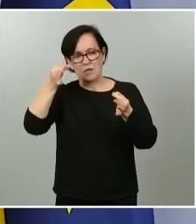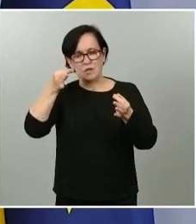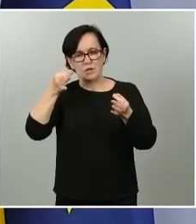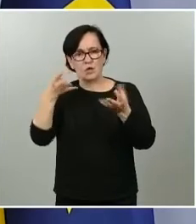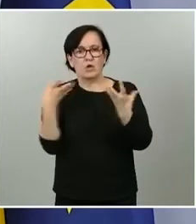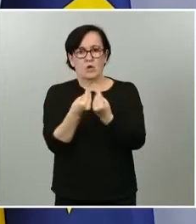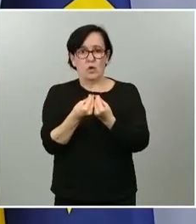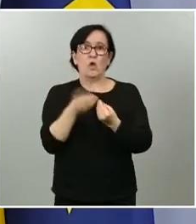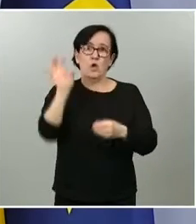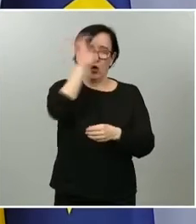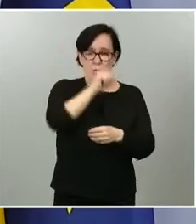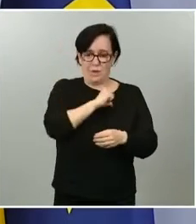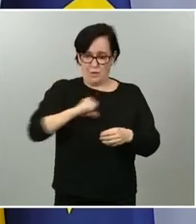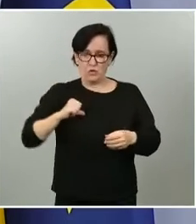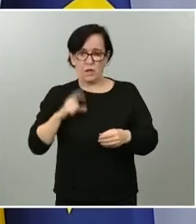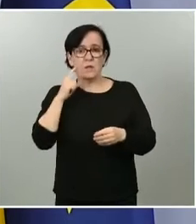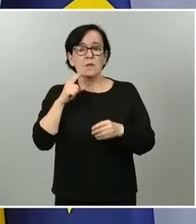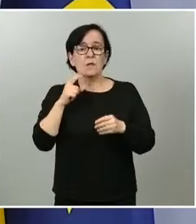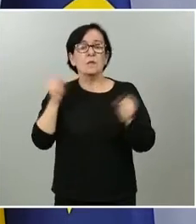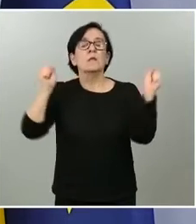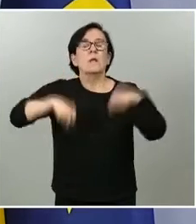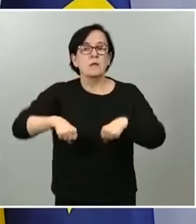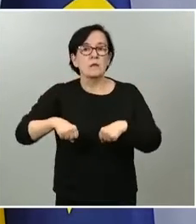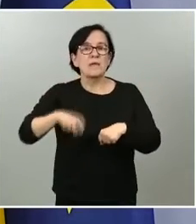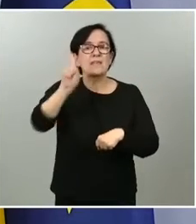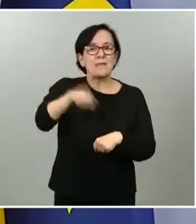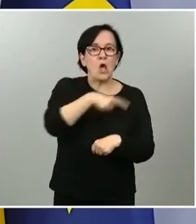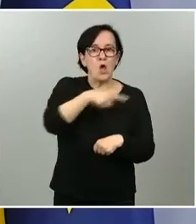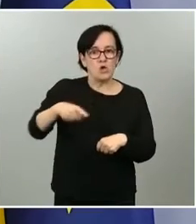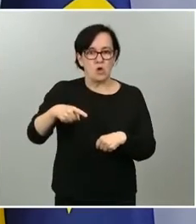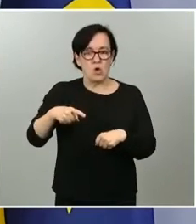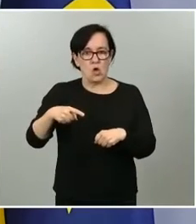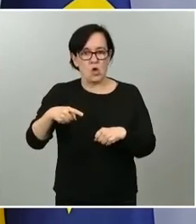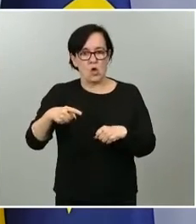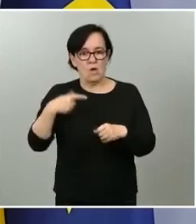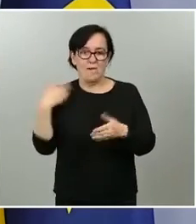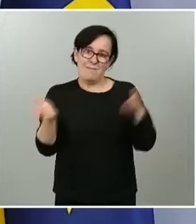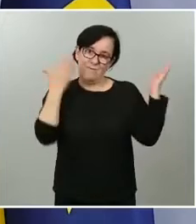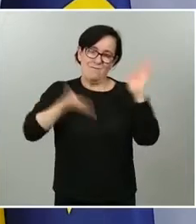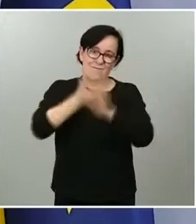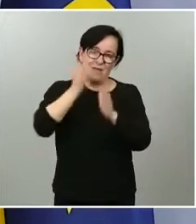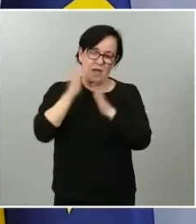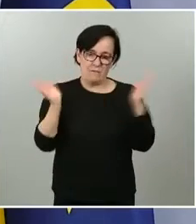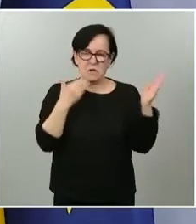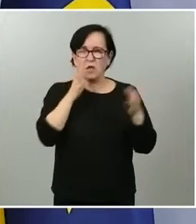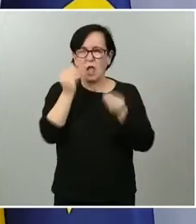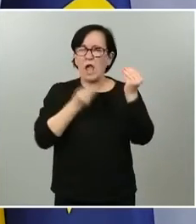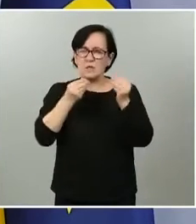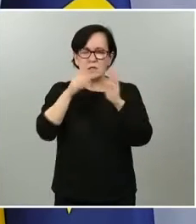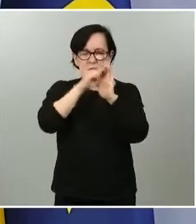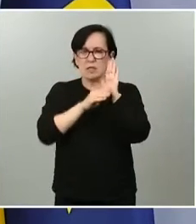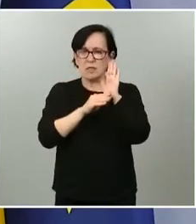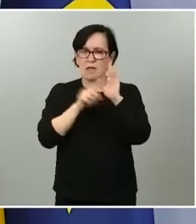comunidades autónomas a la hora de decidir si procede o no progresar la fase. No es el único criterio, insisto, hay un conjunto amplio de criterios, esto es un criterio